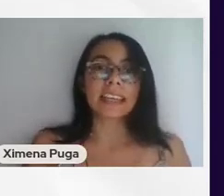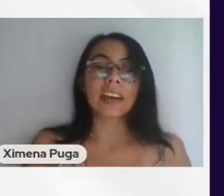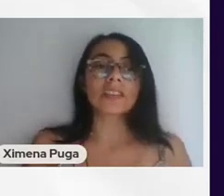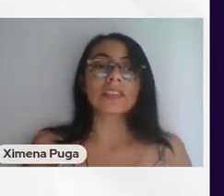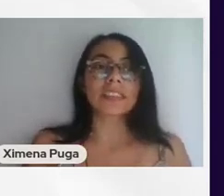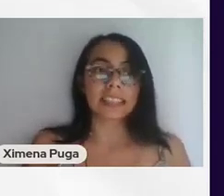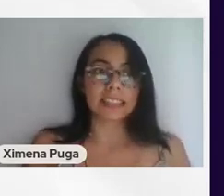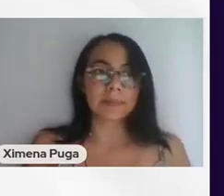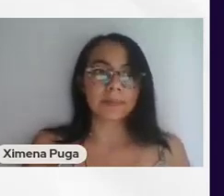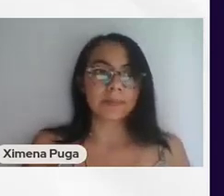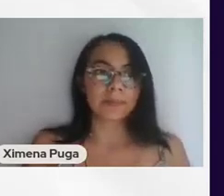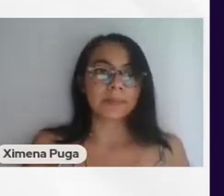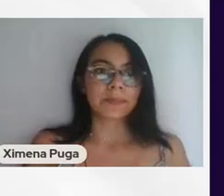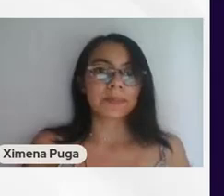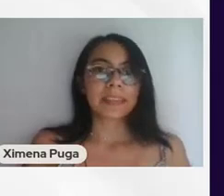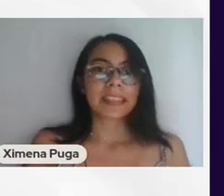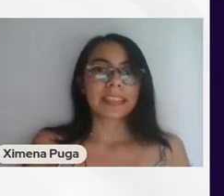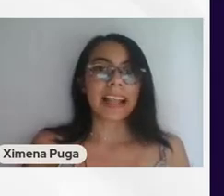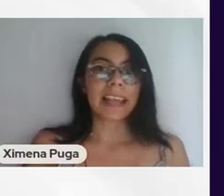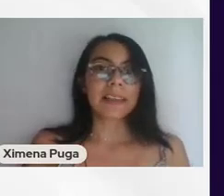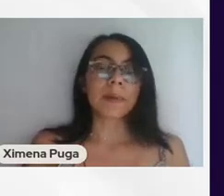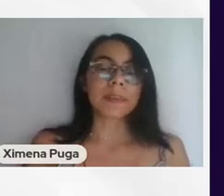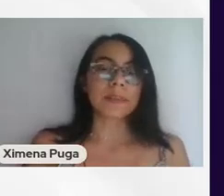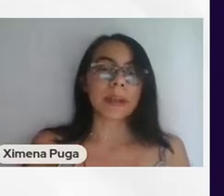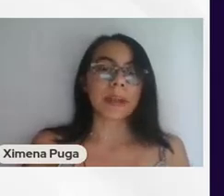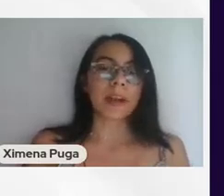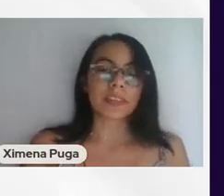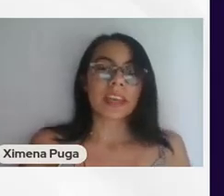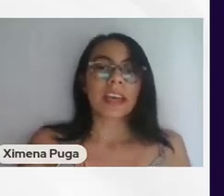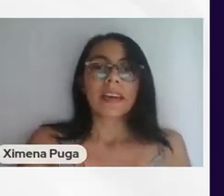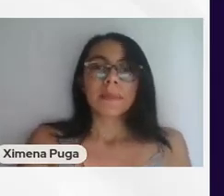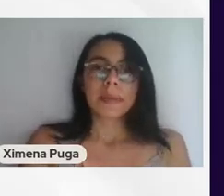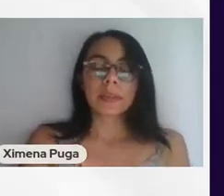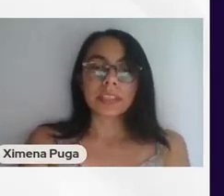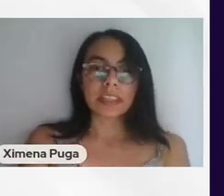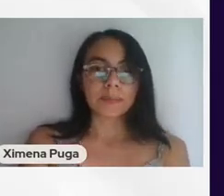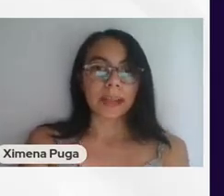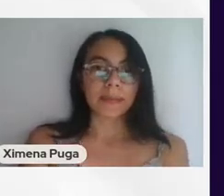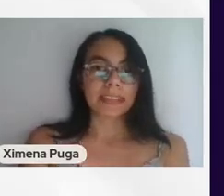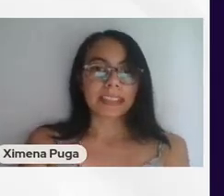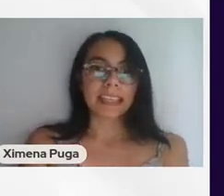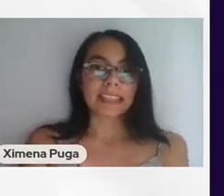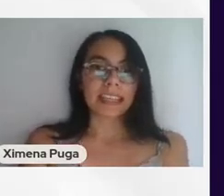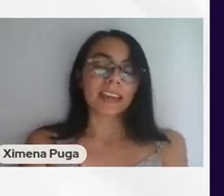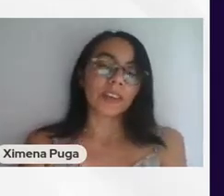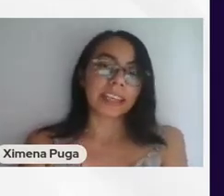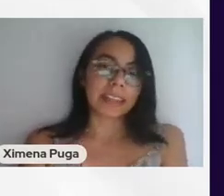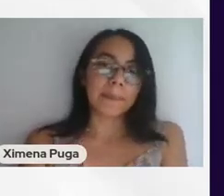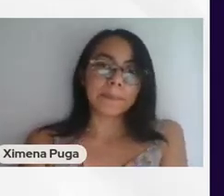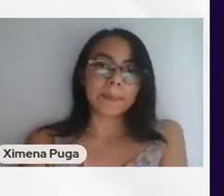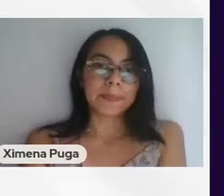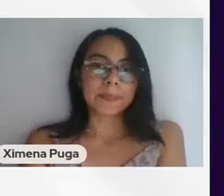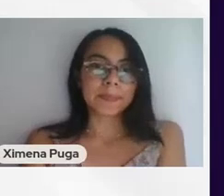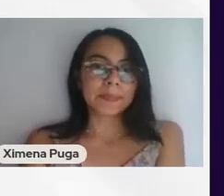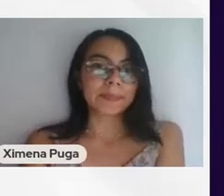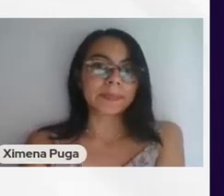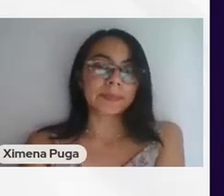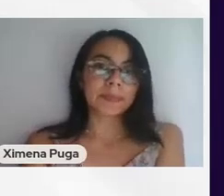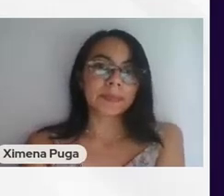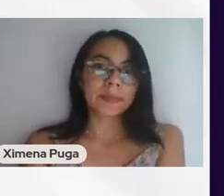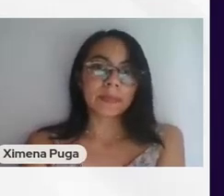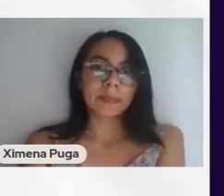75, 6. ¿Sale? Vamos a esperar unos minutitos para ver quién se conecta. 50,